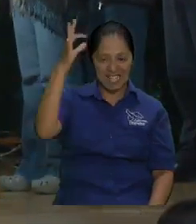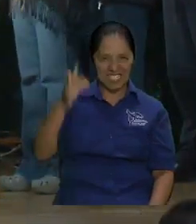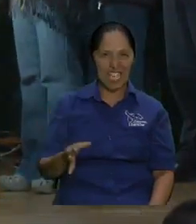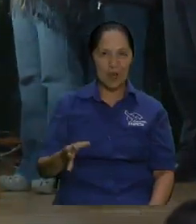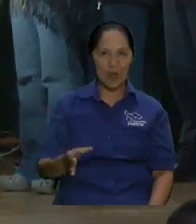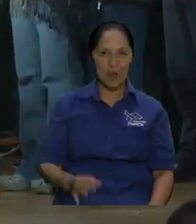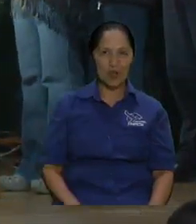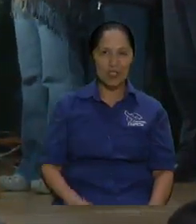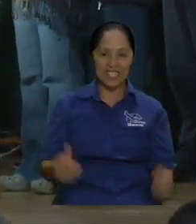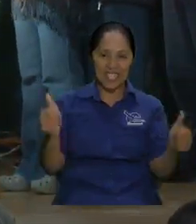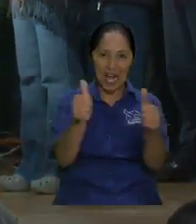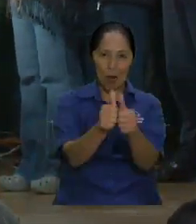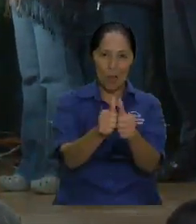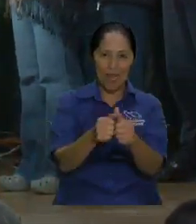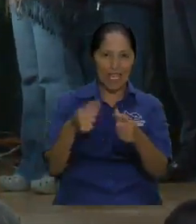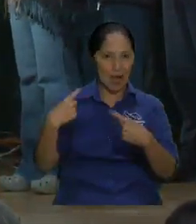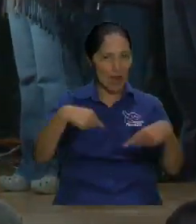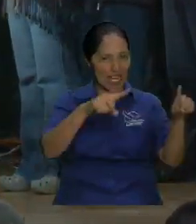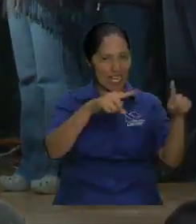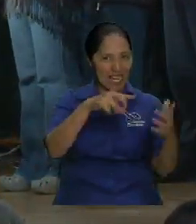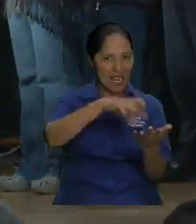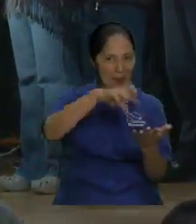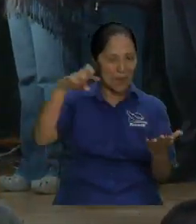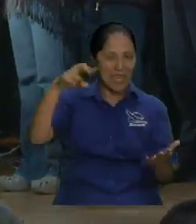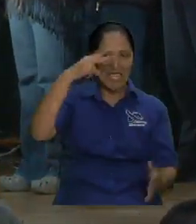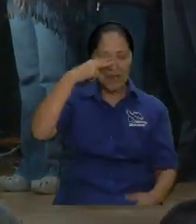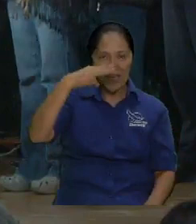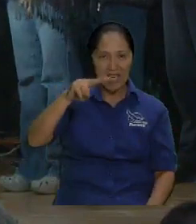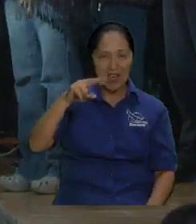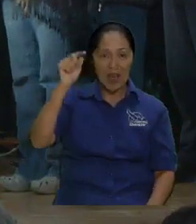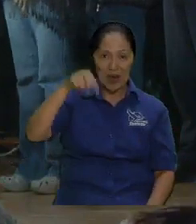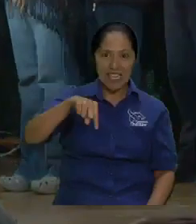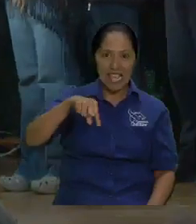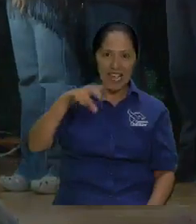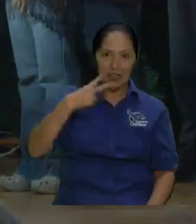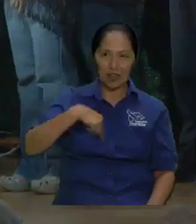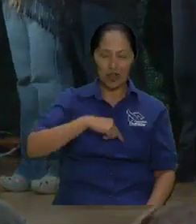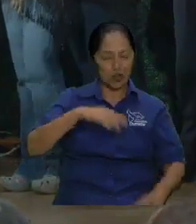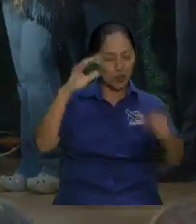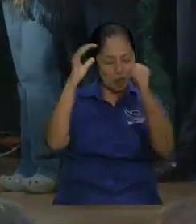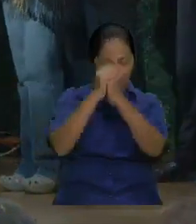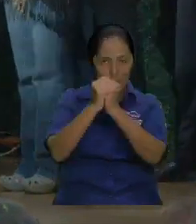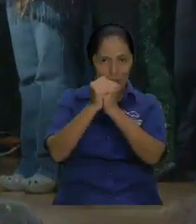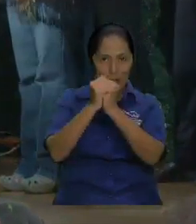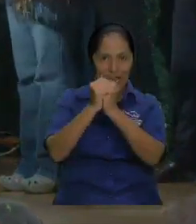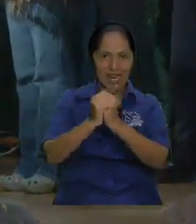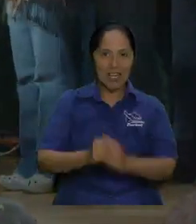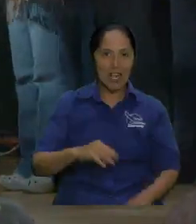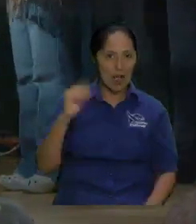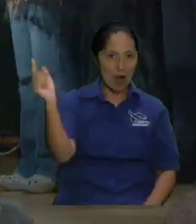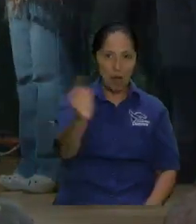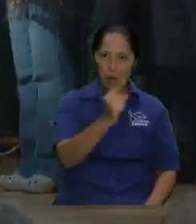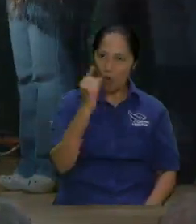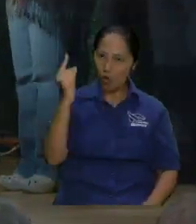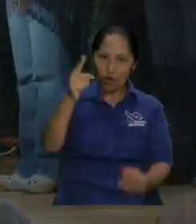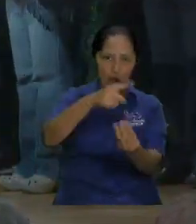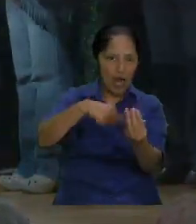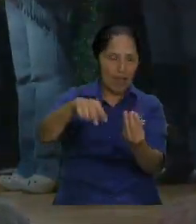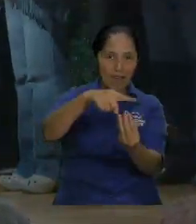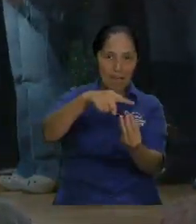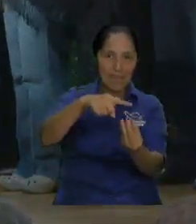vamos a orar iglesia mandemos tenemos esta flecha hacia México exactamente